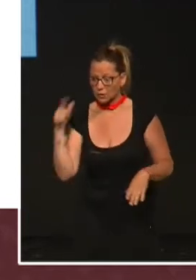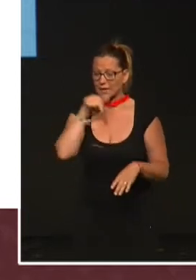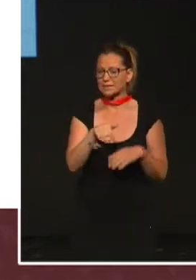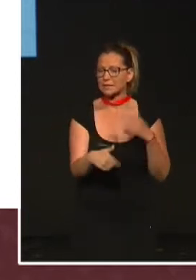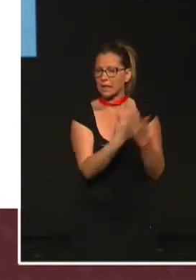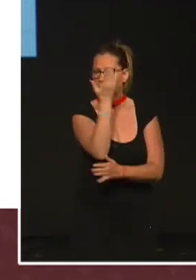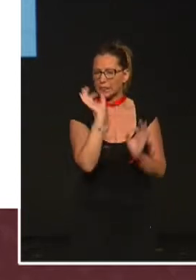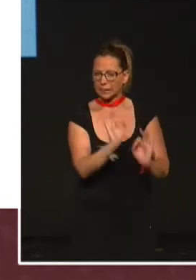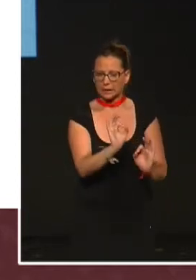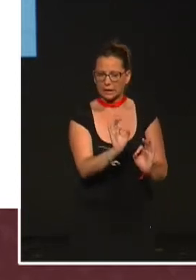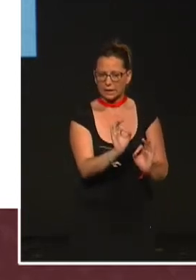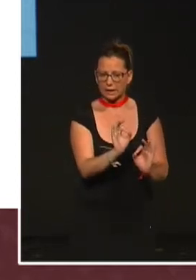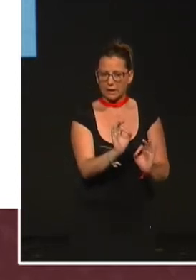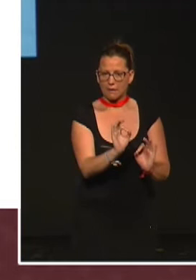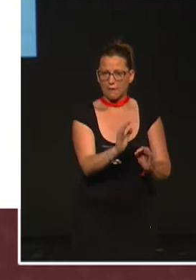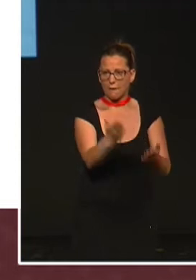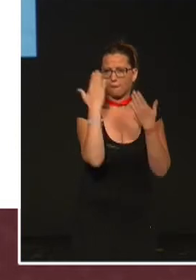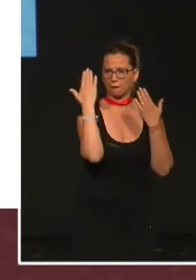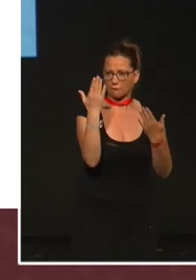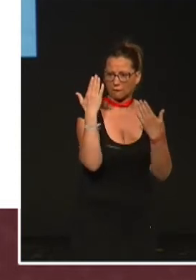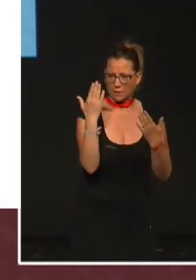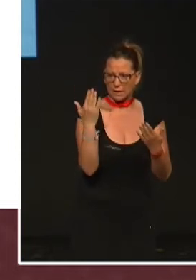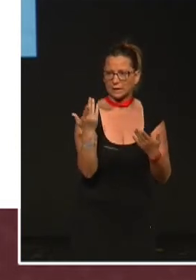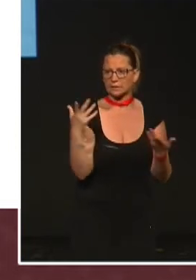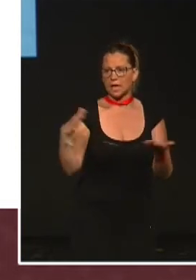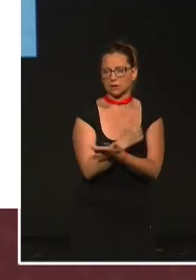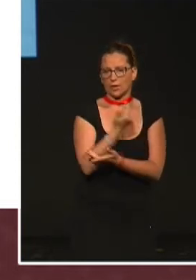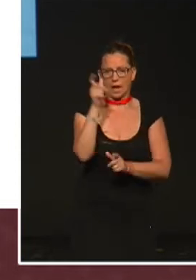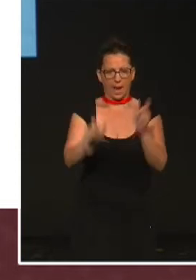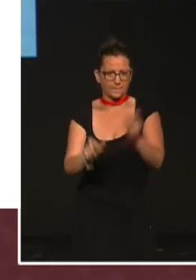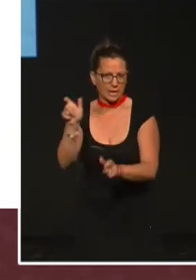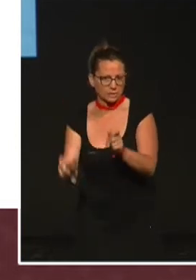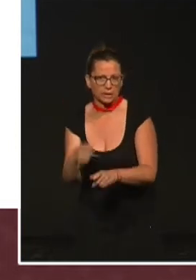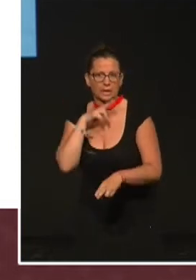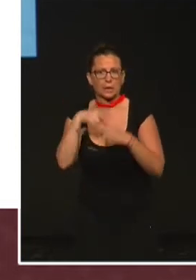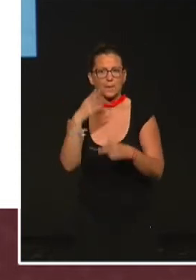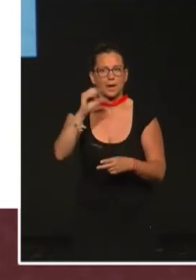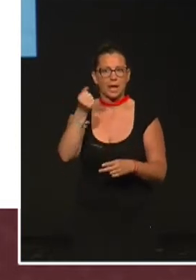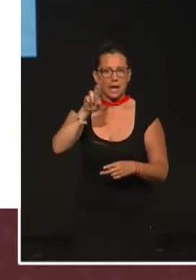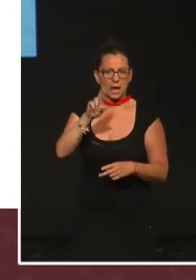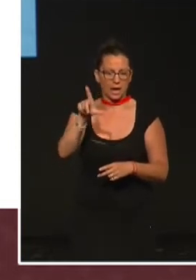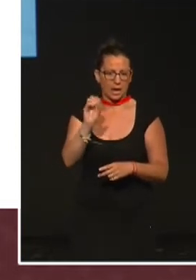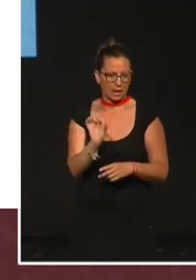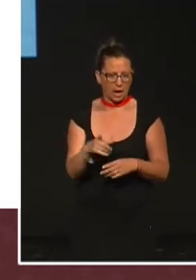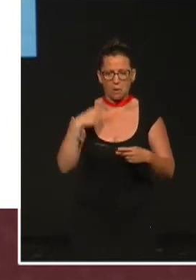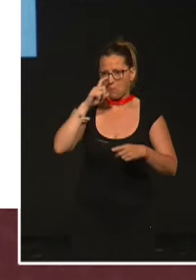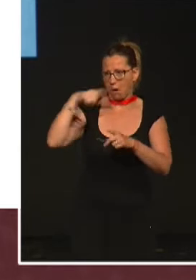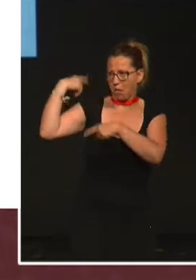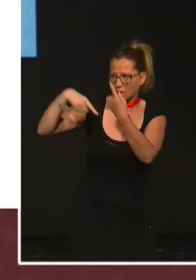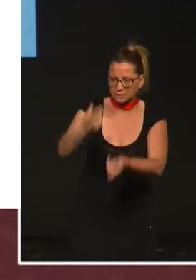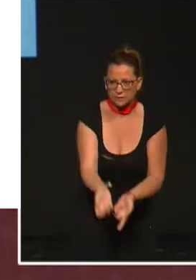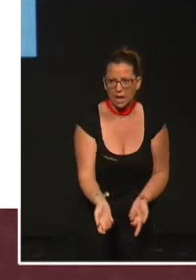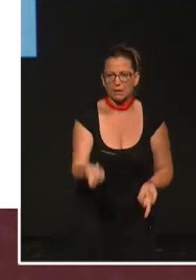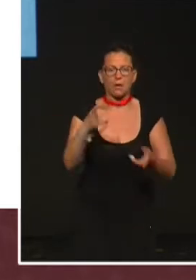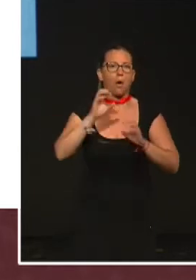la mayoría felicita a sus conocidos llamados Carlos, ya sea por cariño, por respeto, por tradición. Yo lo sé, por propia experiencia. Me